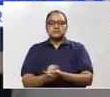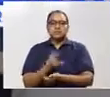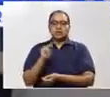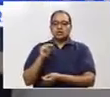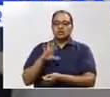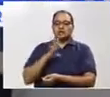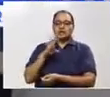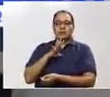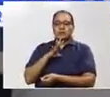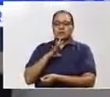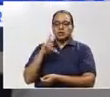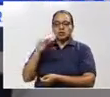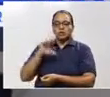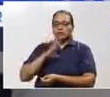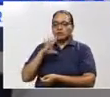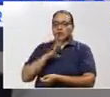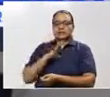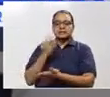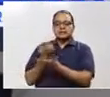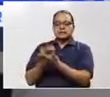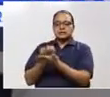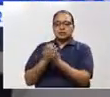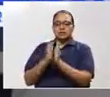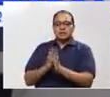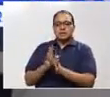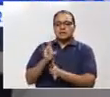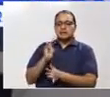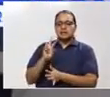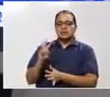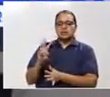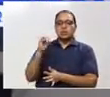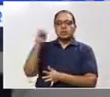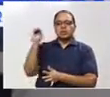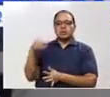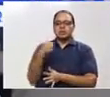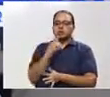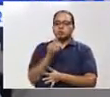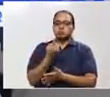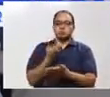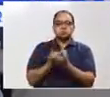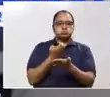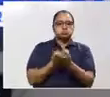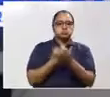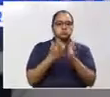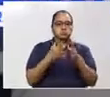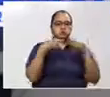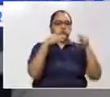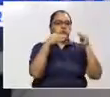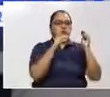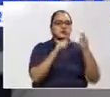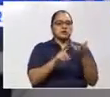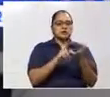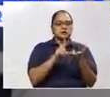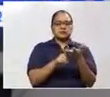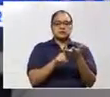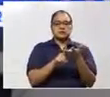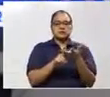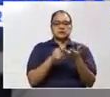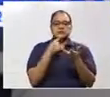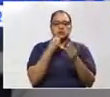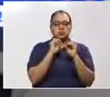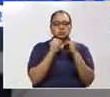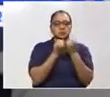de la economía, que es el 72% de la población económicamente activa. Este sector amerita una